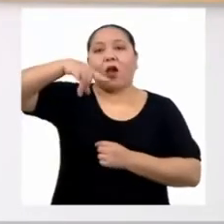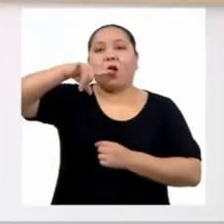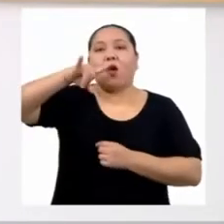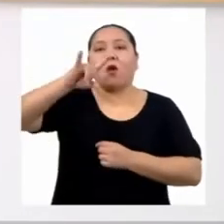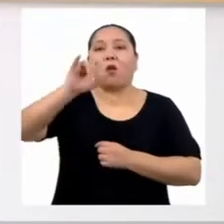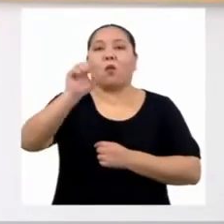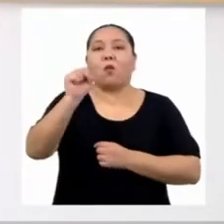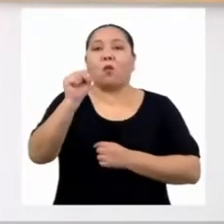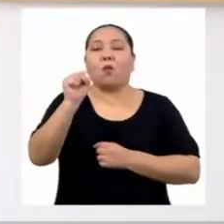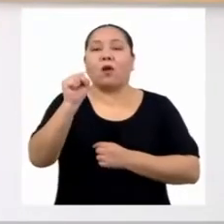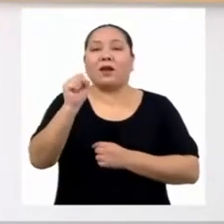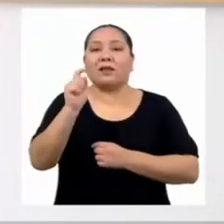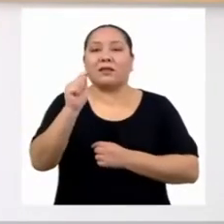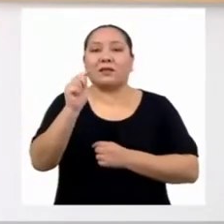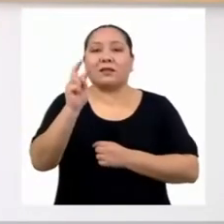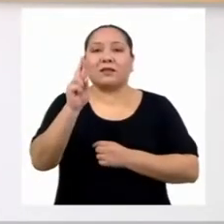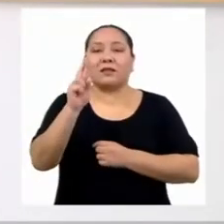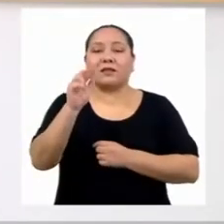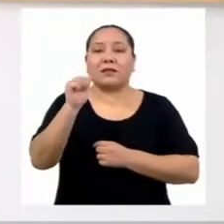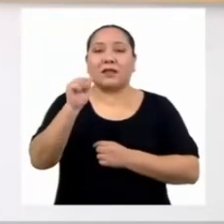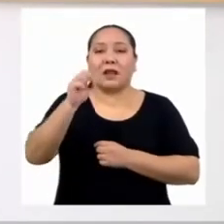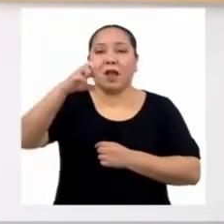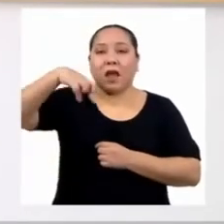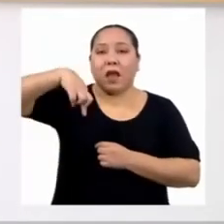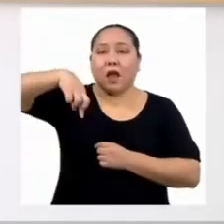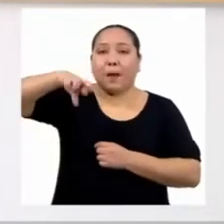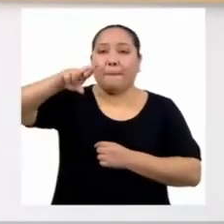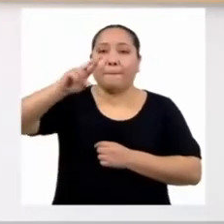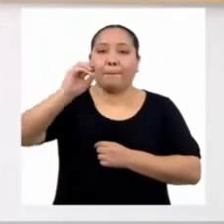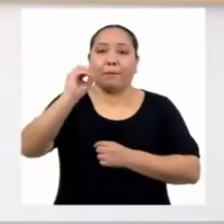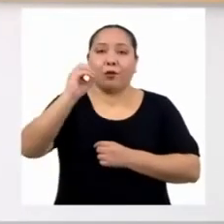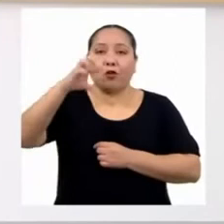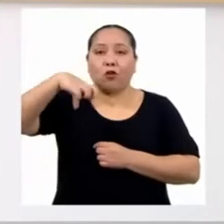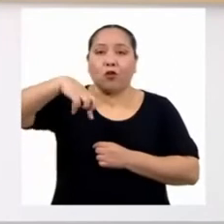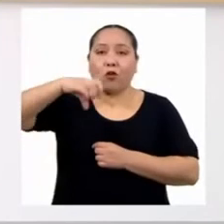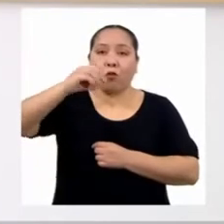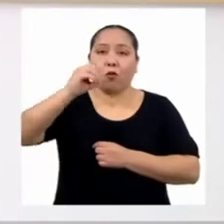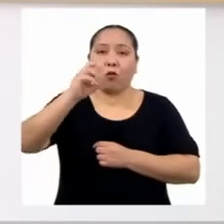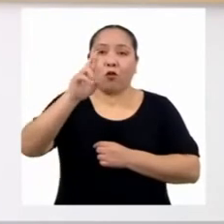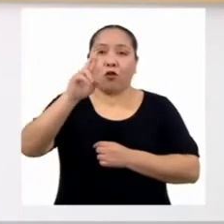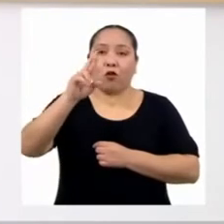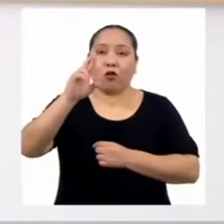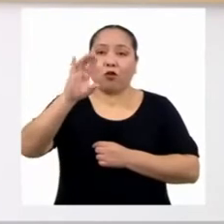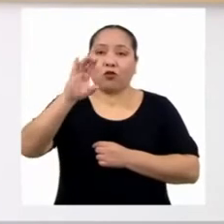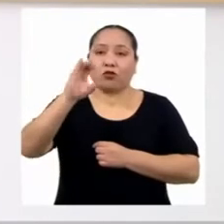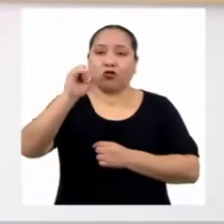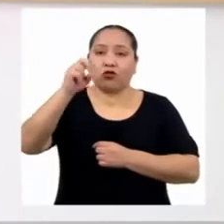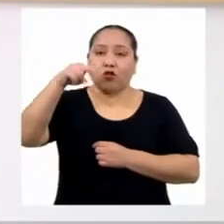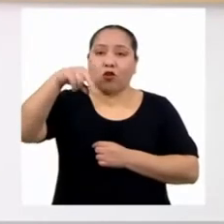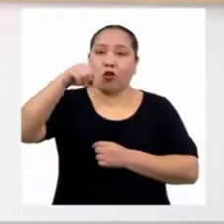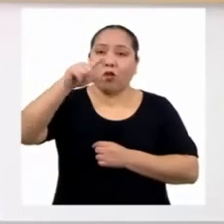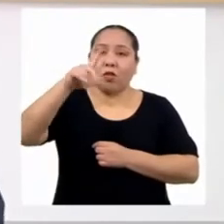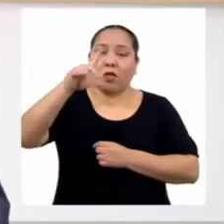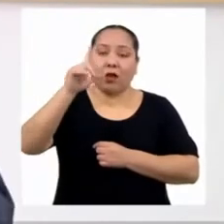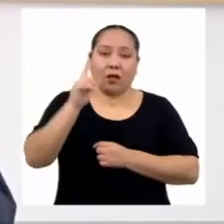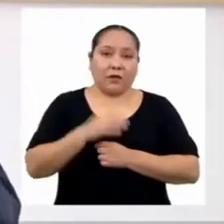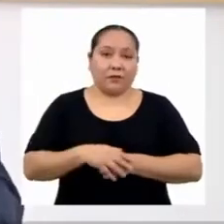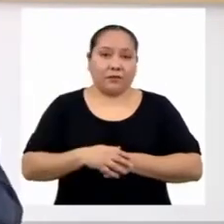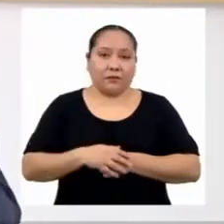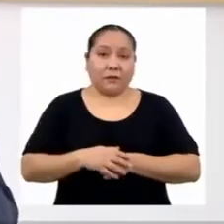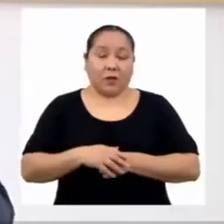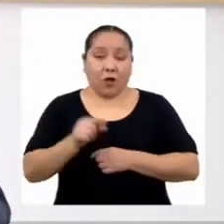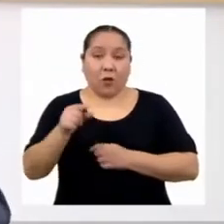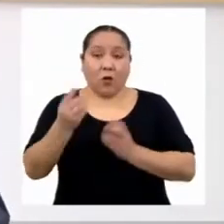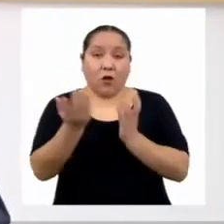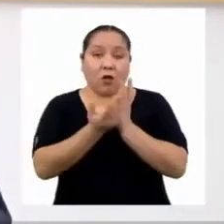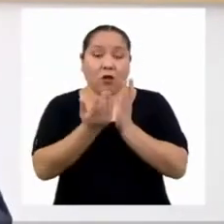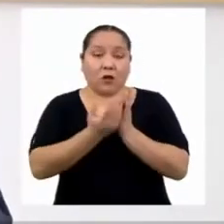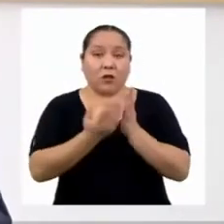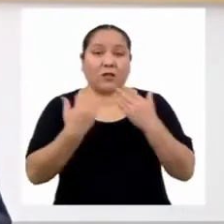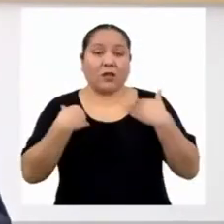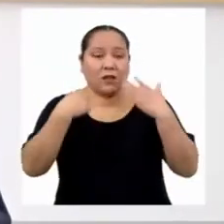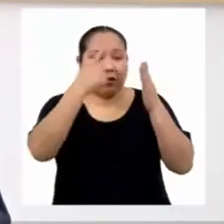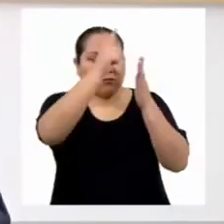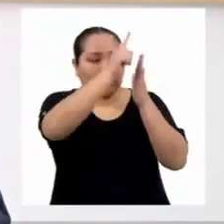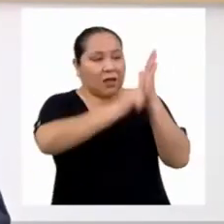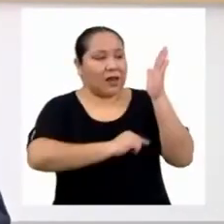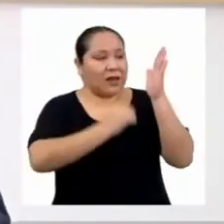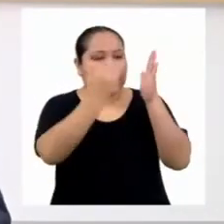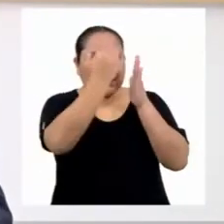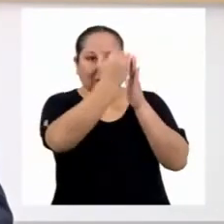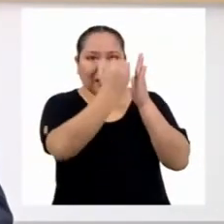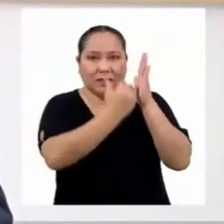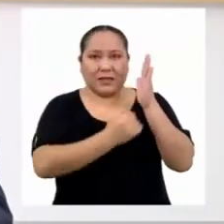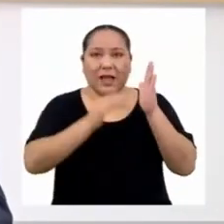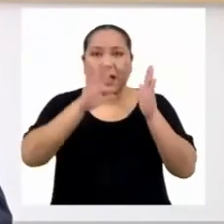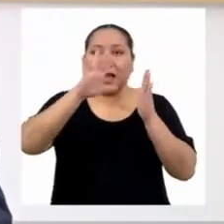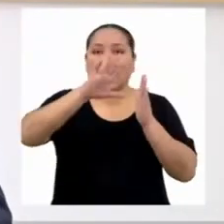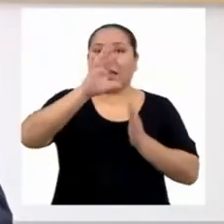Como la institución educativa cuenta con la lista de todos los integrantes de la comunidad educativa de nivel secundaria, 500 personas en total. Por